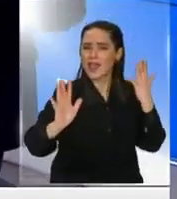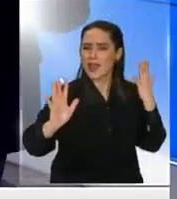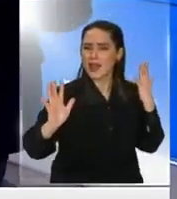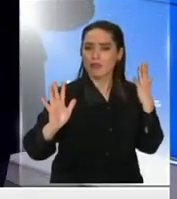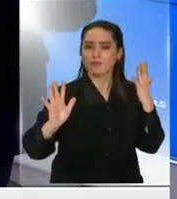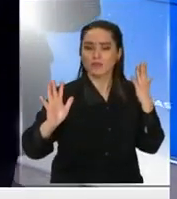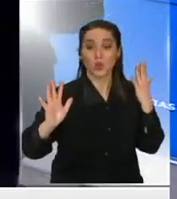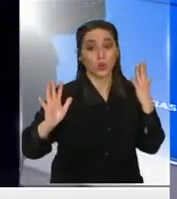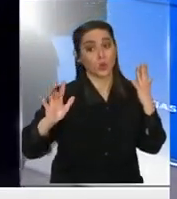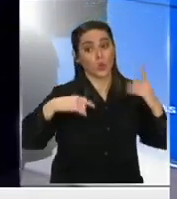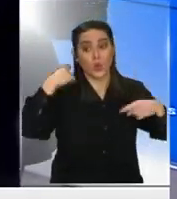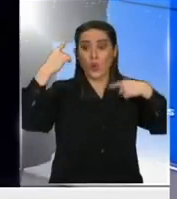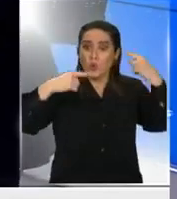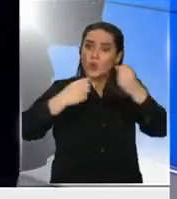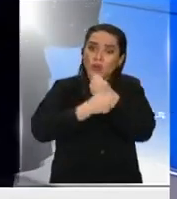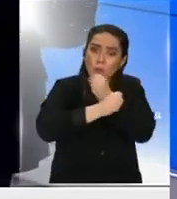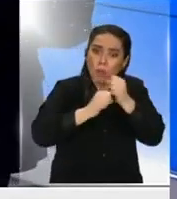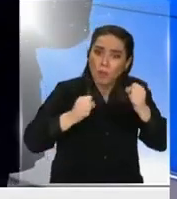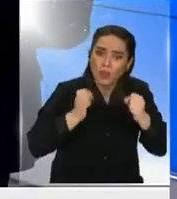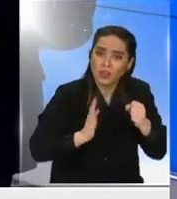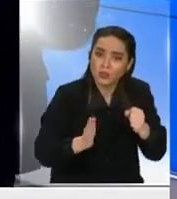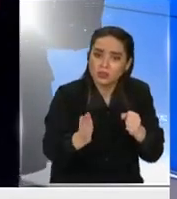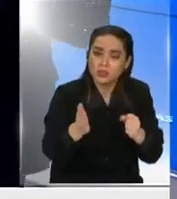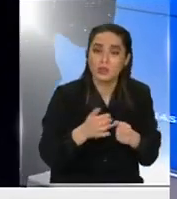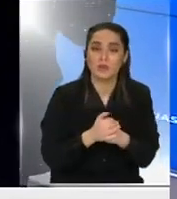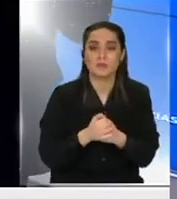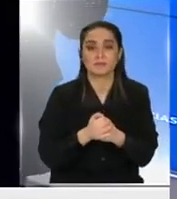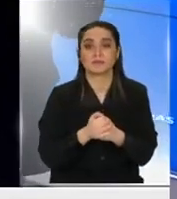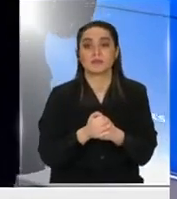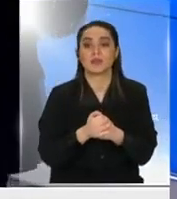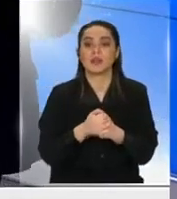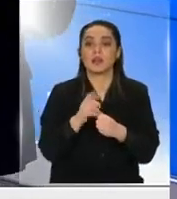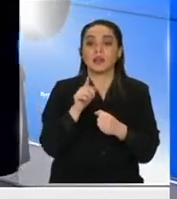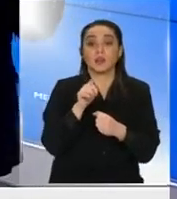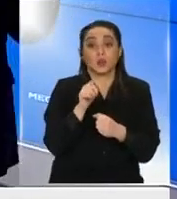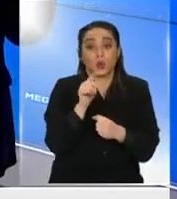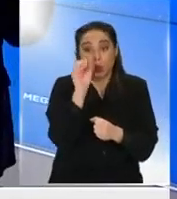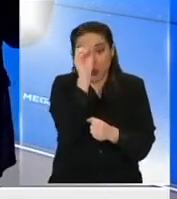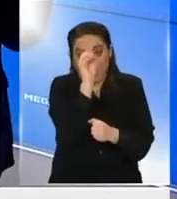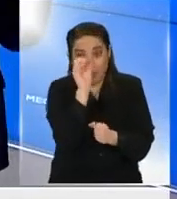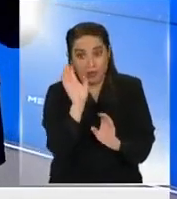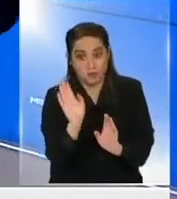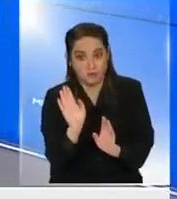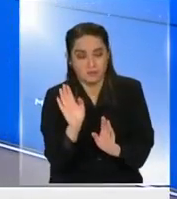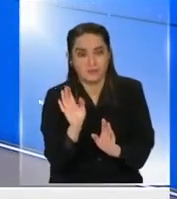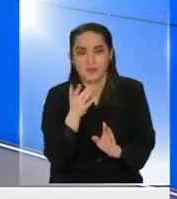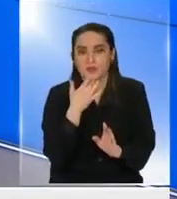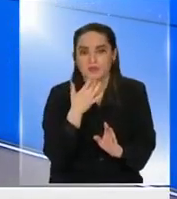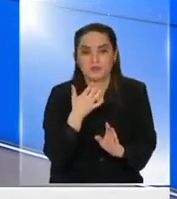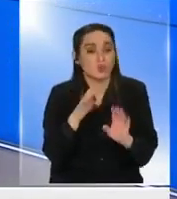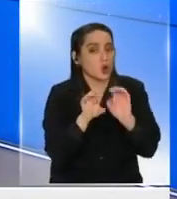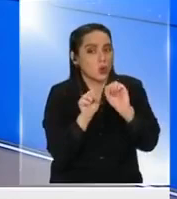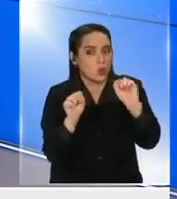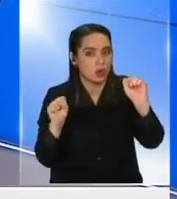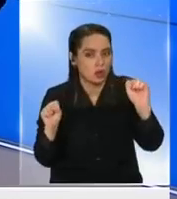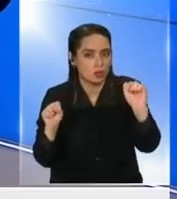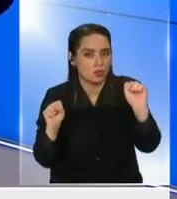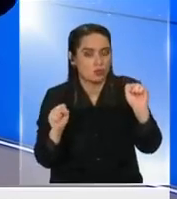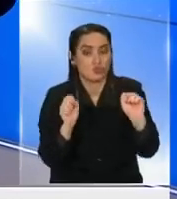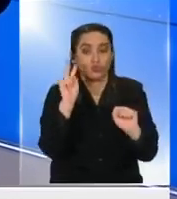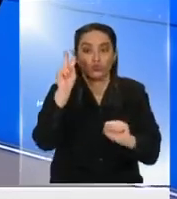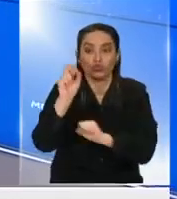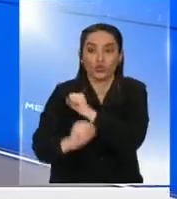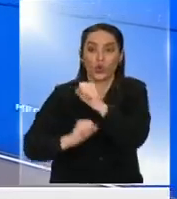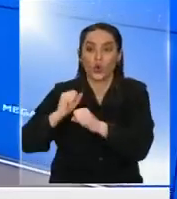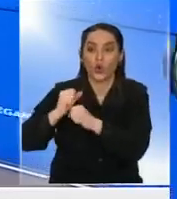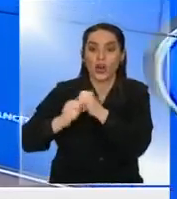son una locura eso no puede seguir sucediendo pero mira voy a hacer solo un comentario respecto a esto porque son dos años